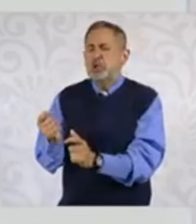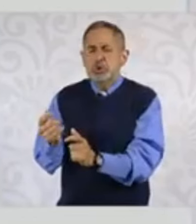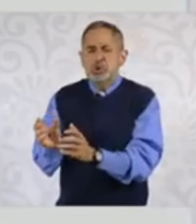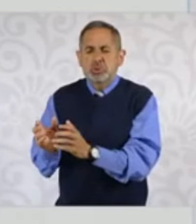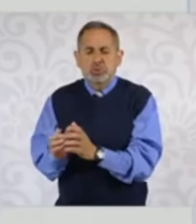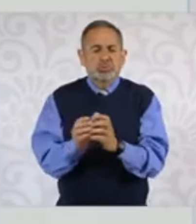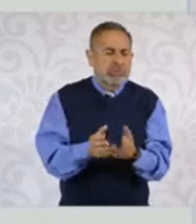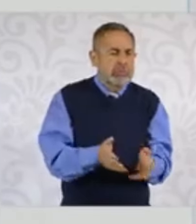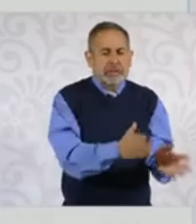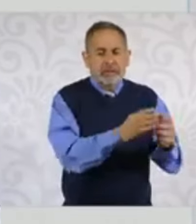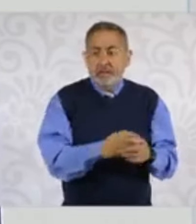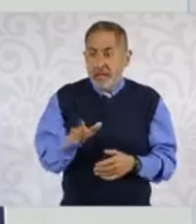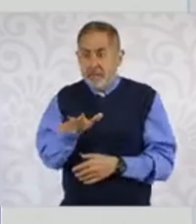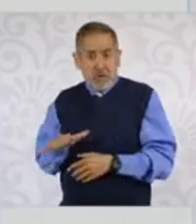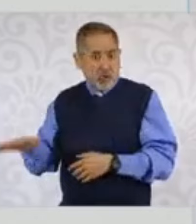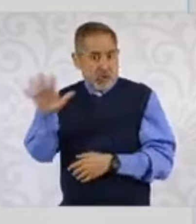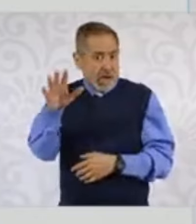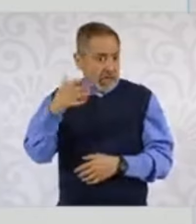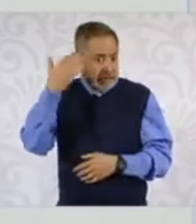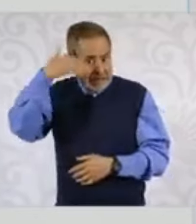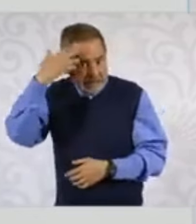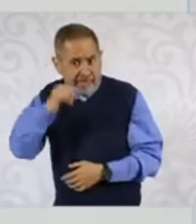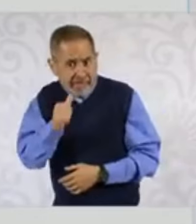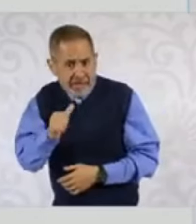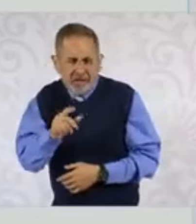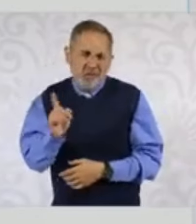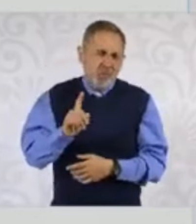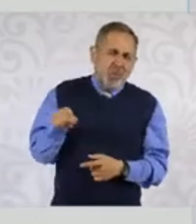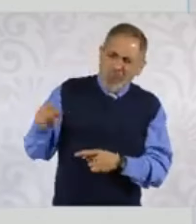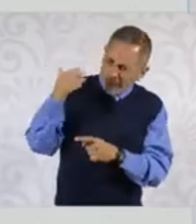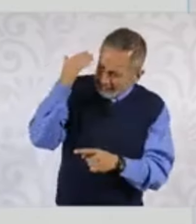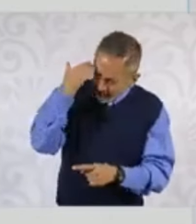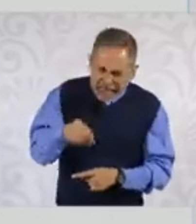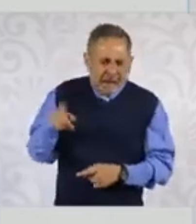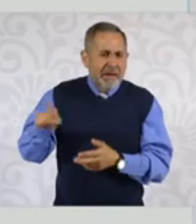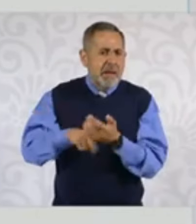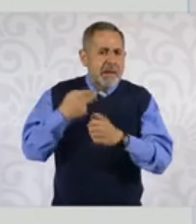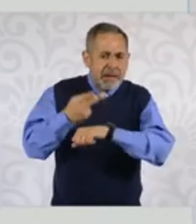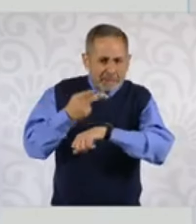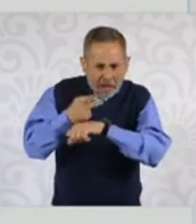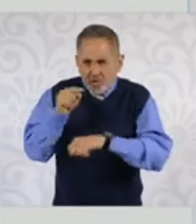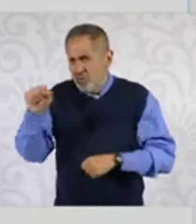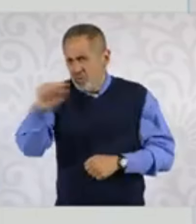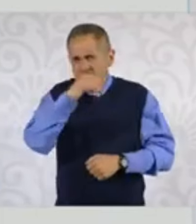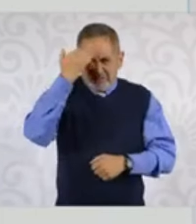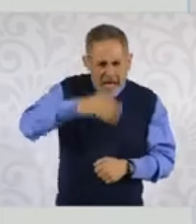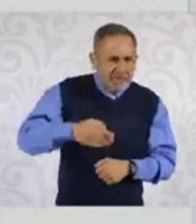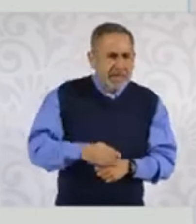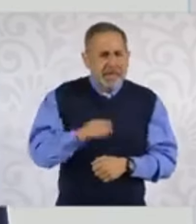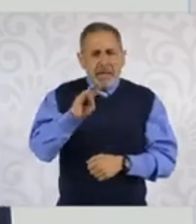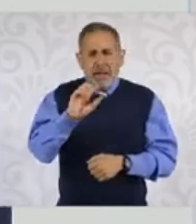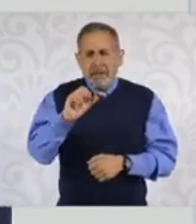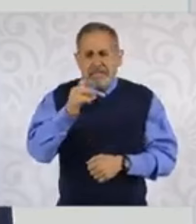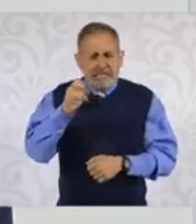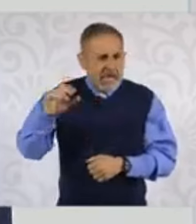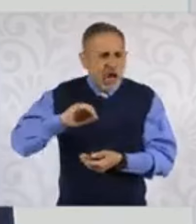escuchar el video completo comentan antes de escuchar. Sí, entonces muy recomendable escuchar completita esta noticia y